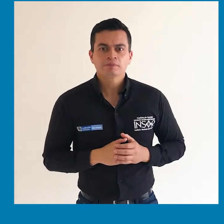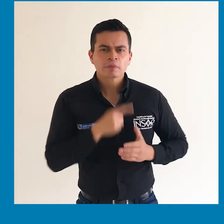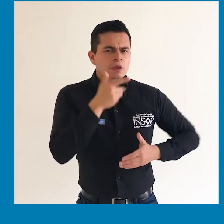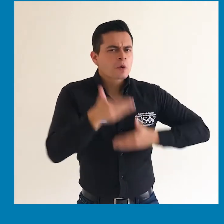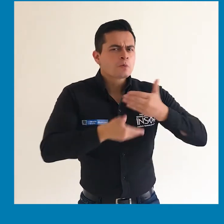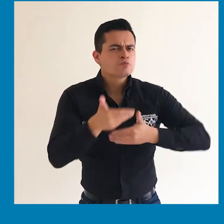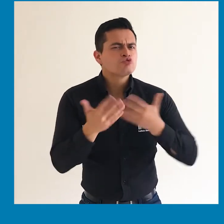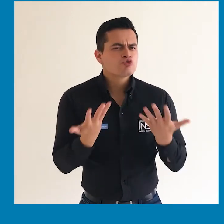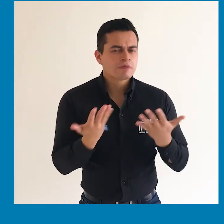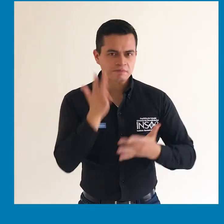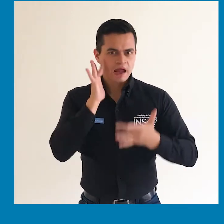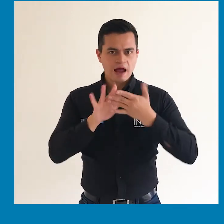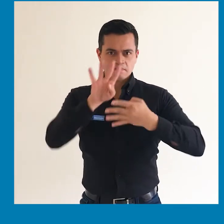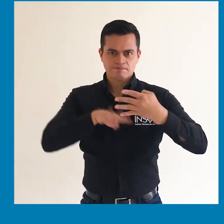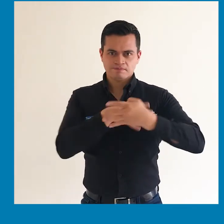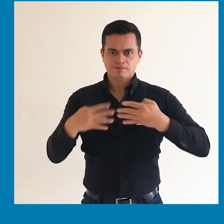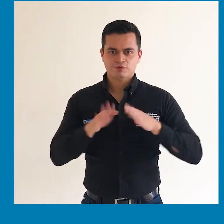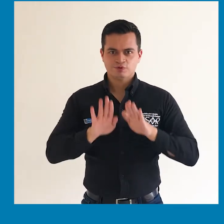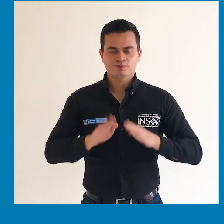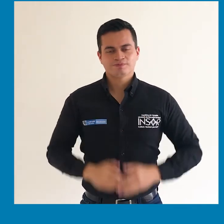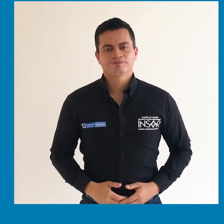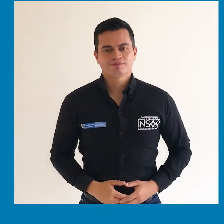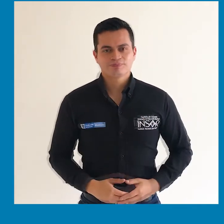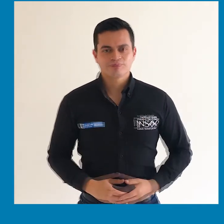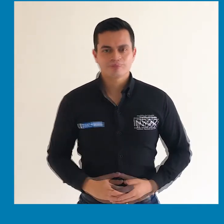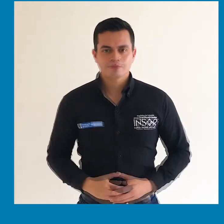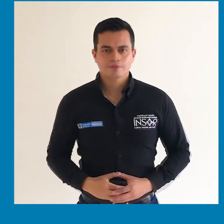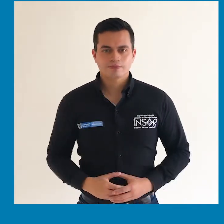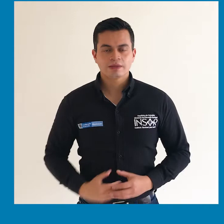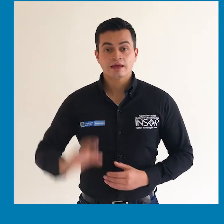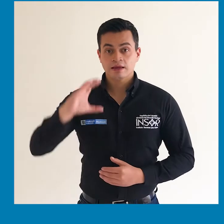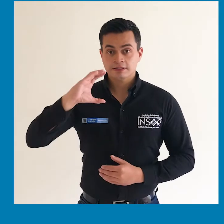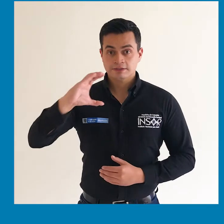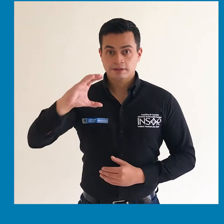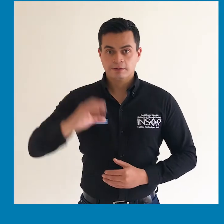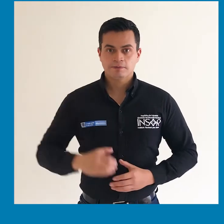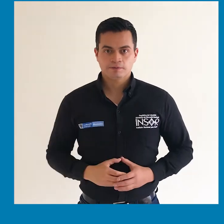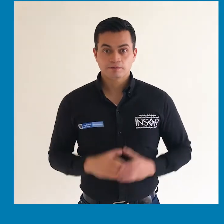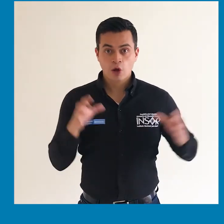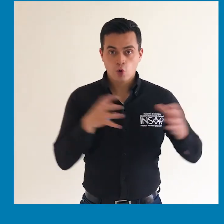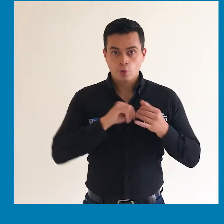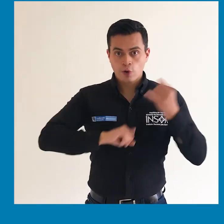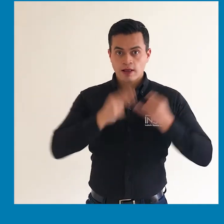conforme con el cronograma que establezca para ello. C.